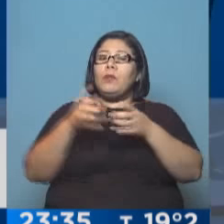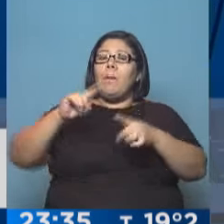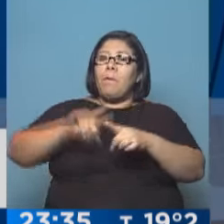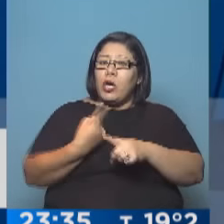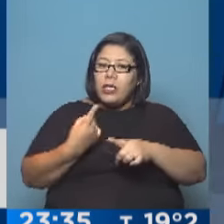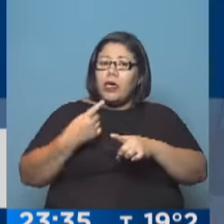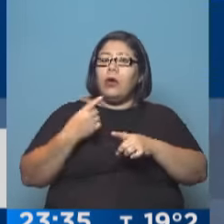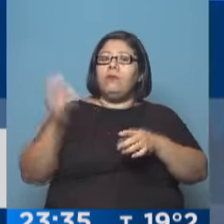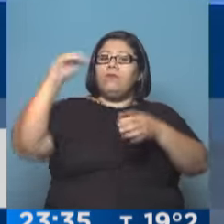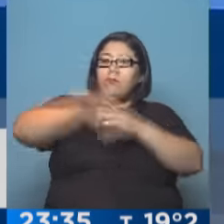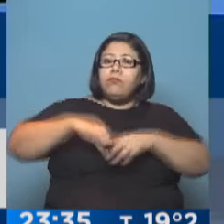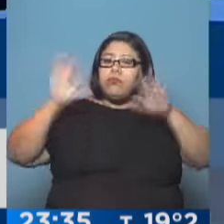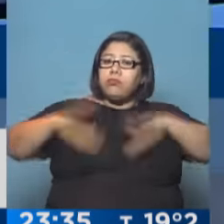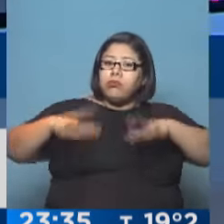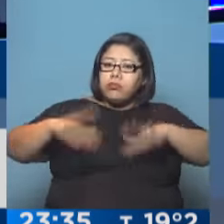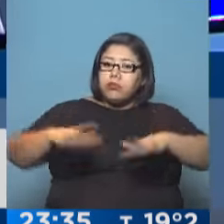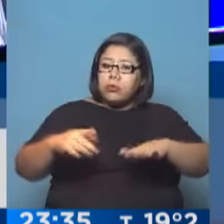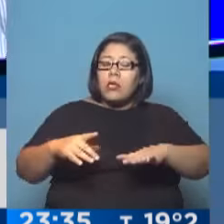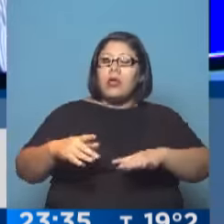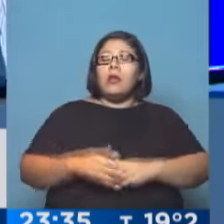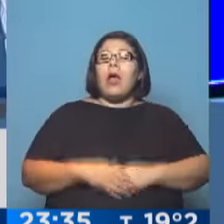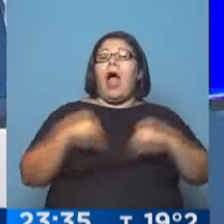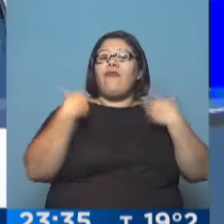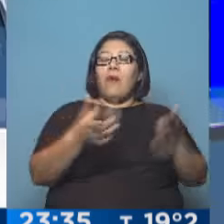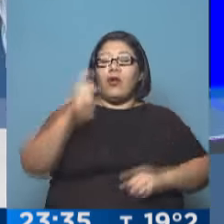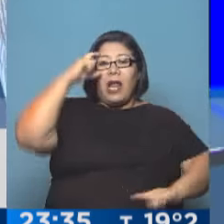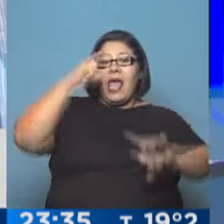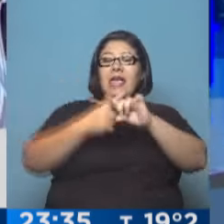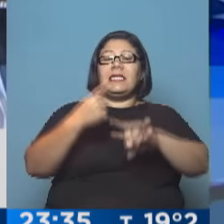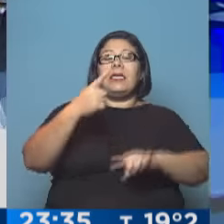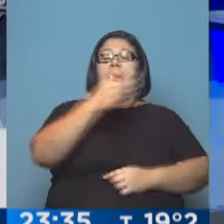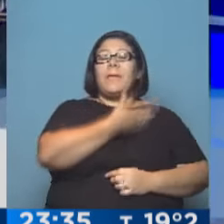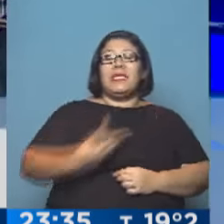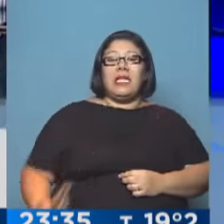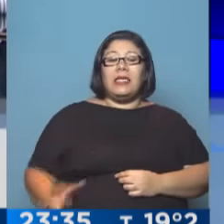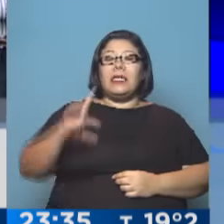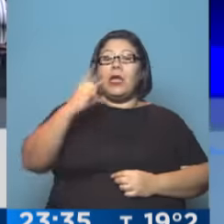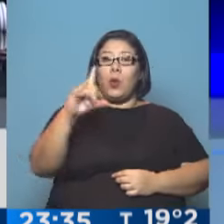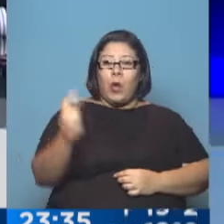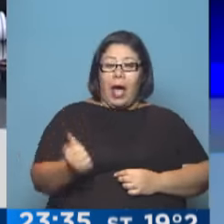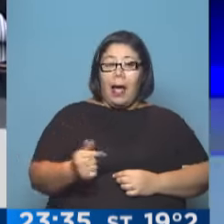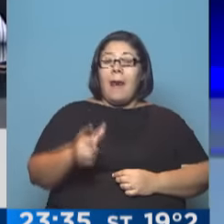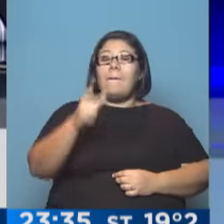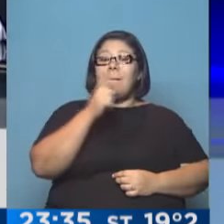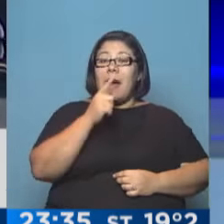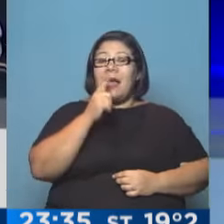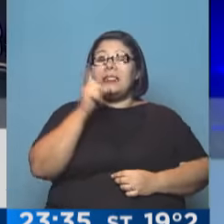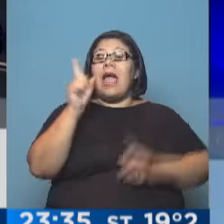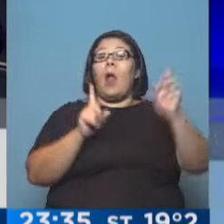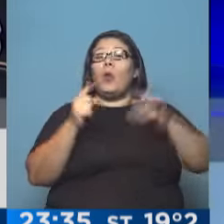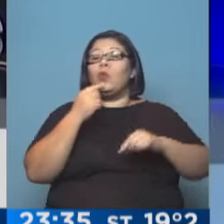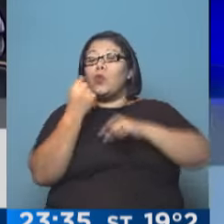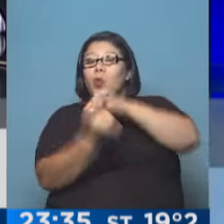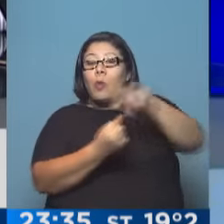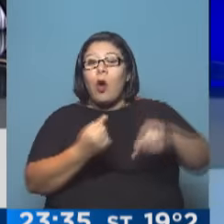movilización de los seguidores, bueno, del expresidente, que muchos señalan, intentaría en algún momento volver a candidatearse para un